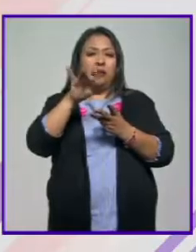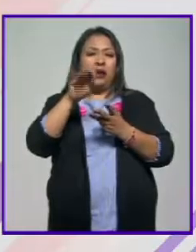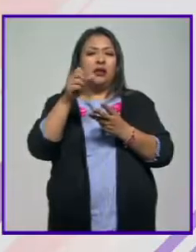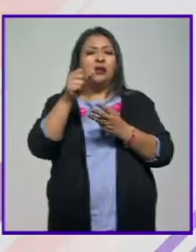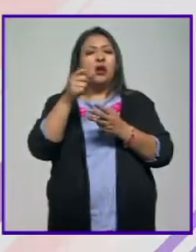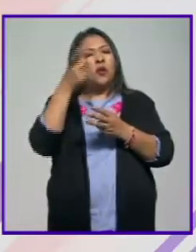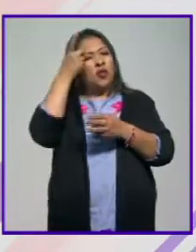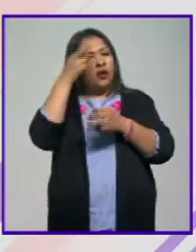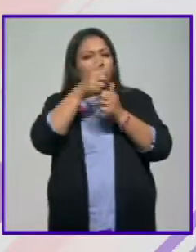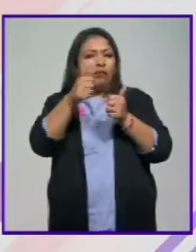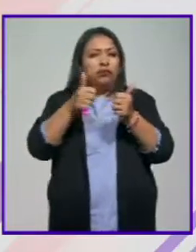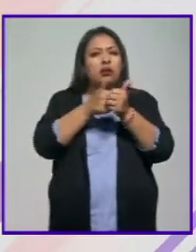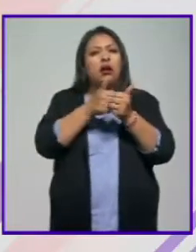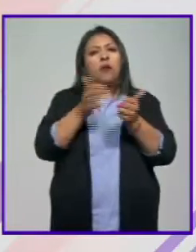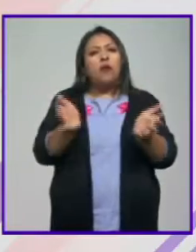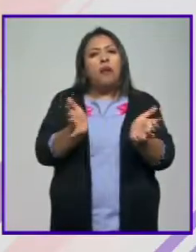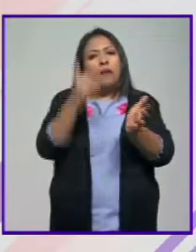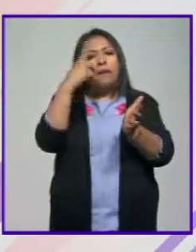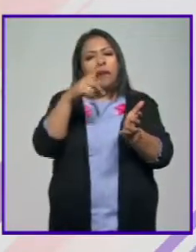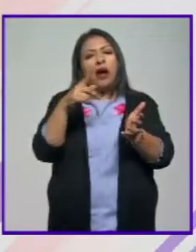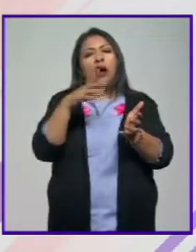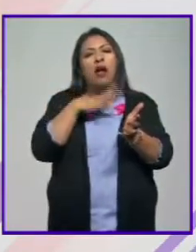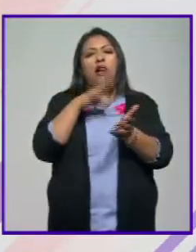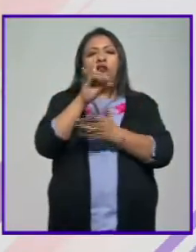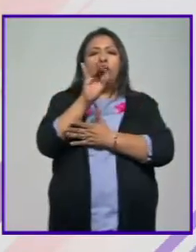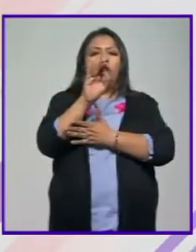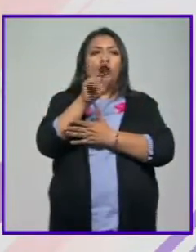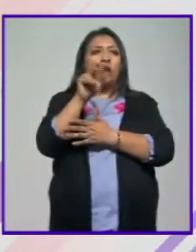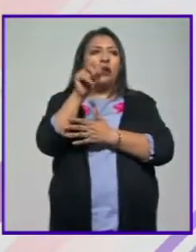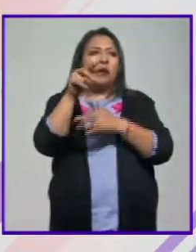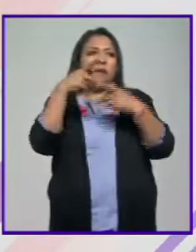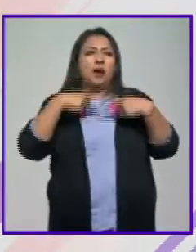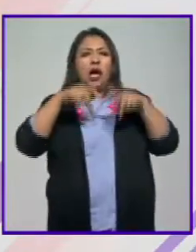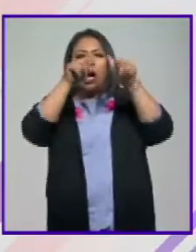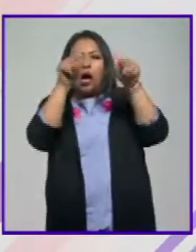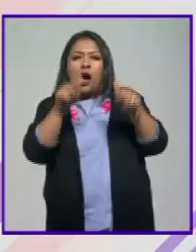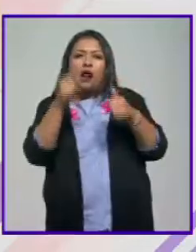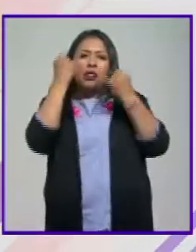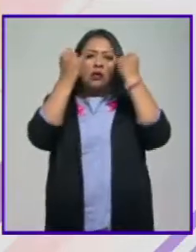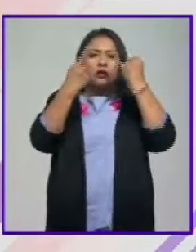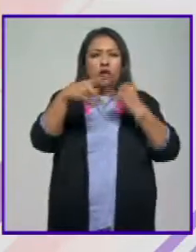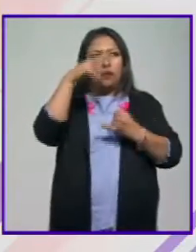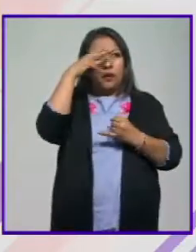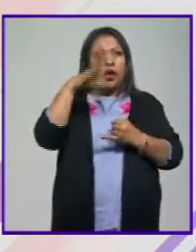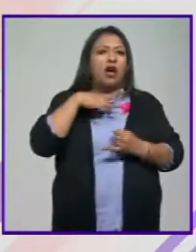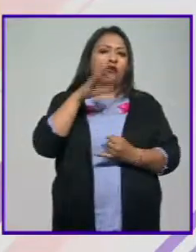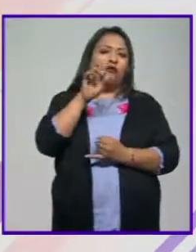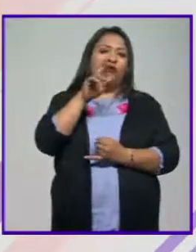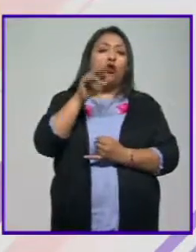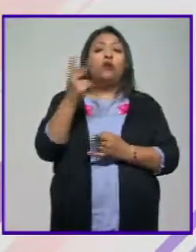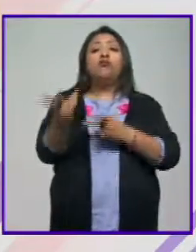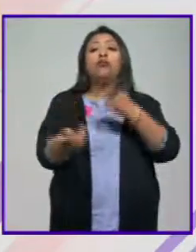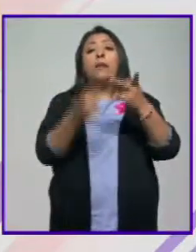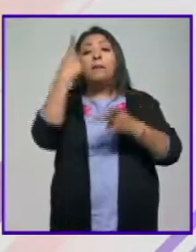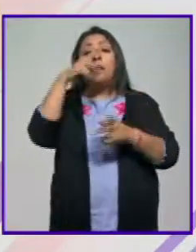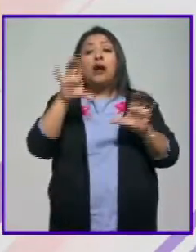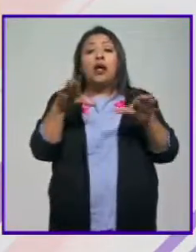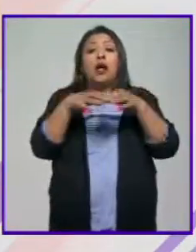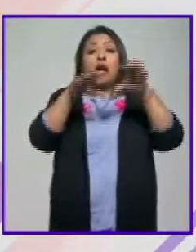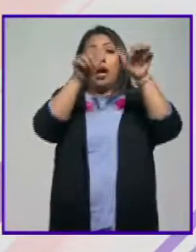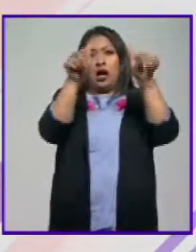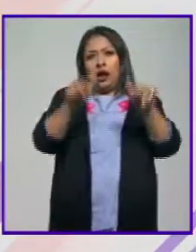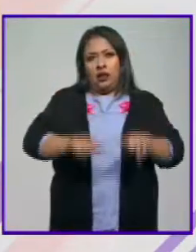subdirector de Estímulos a la Creación del FONCA, así como de artistas y creadores de México, se realizó el foro de consulta para la comunidad